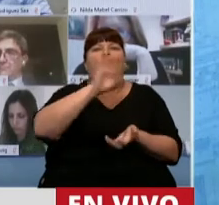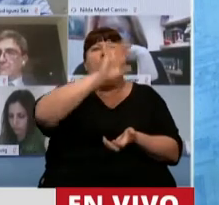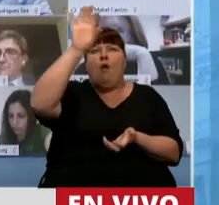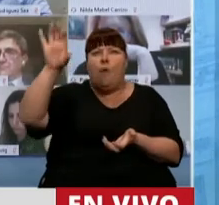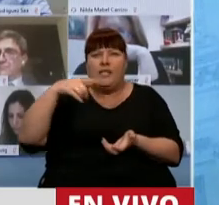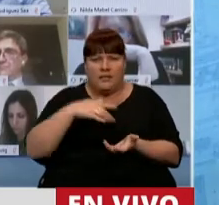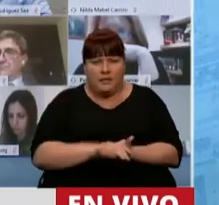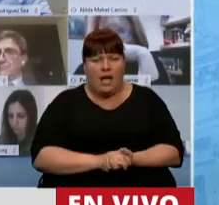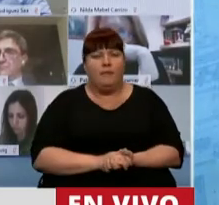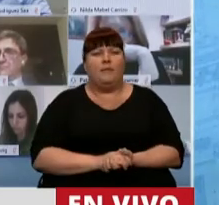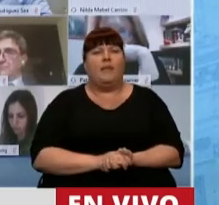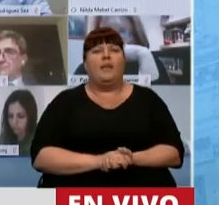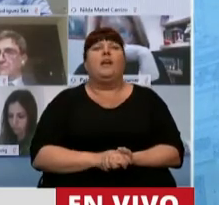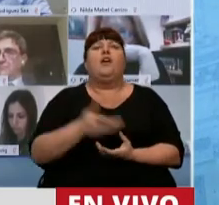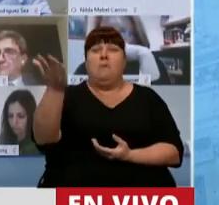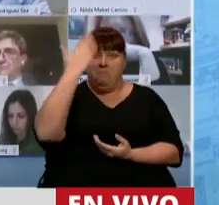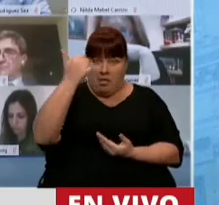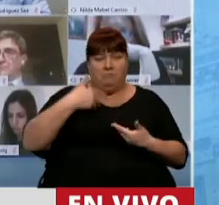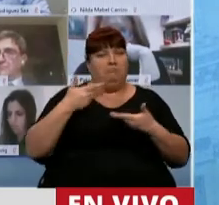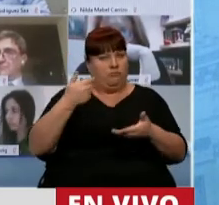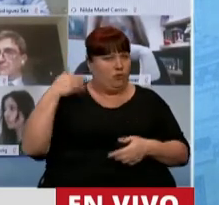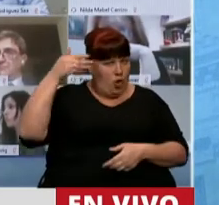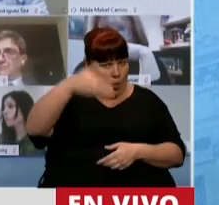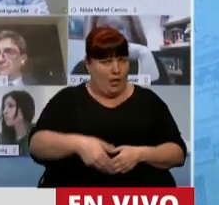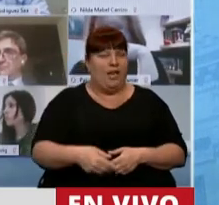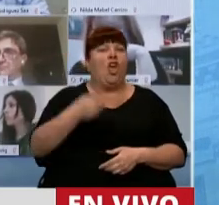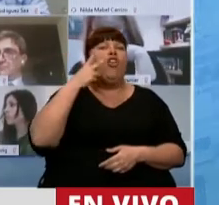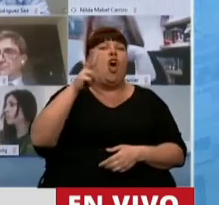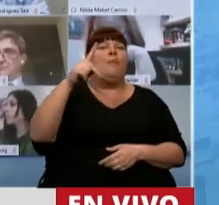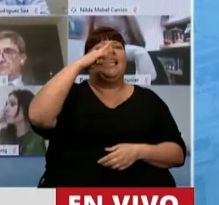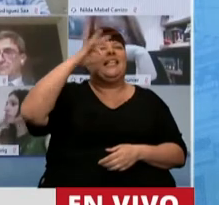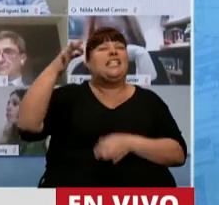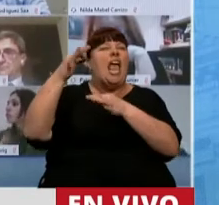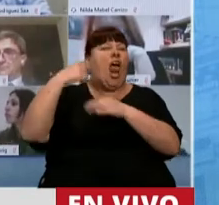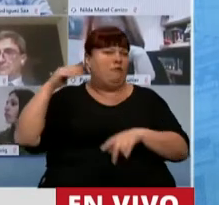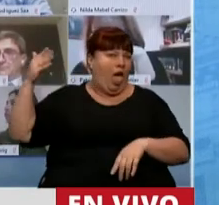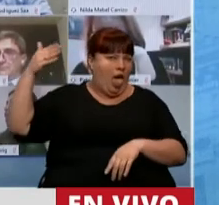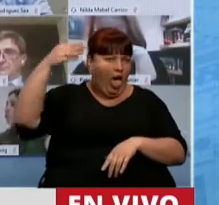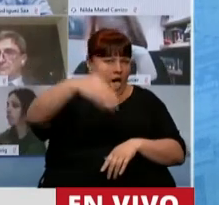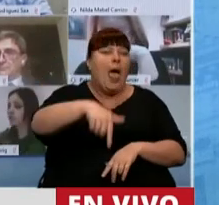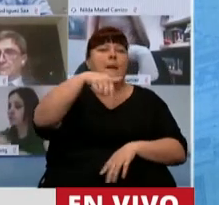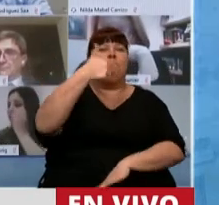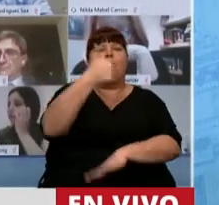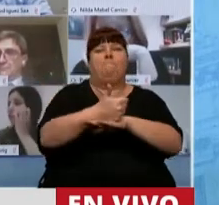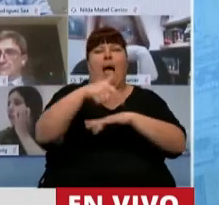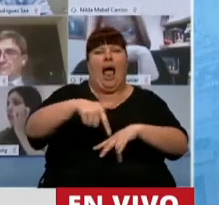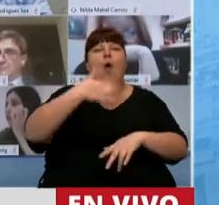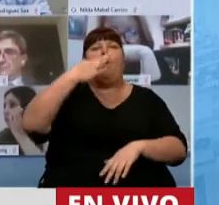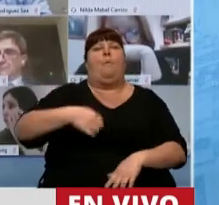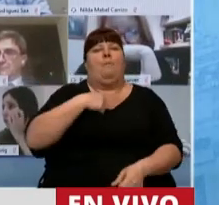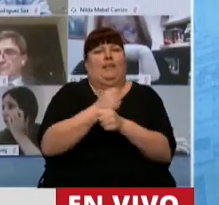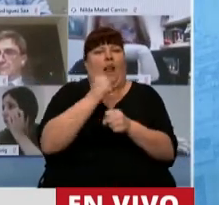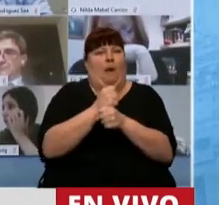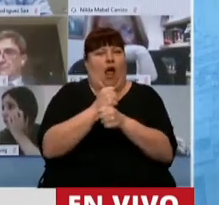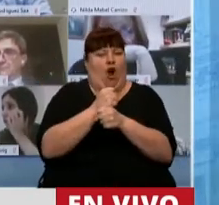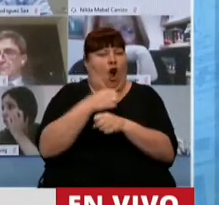provincias. Recibí su citación, hice 2.700 kilómetros para estar presente acá para cumplir mi